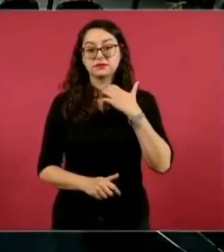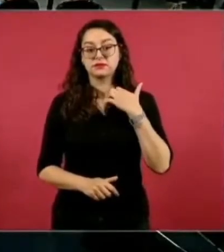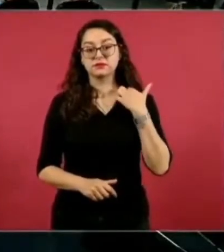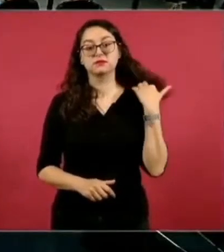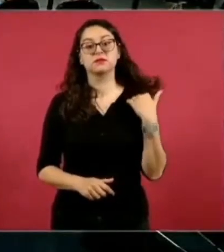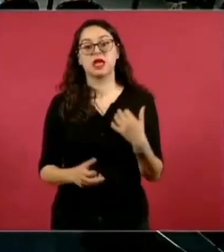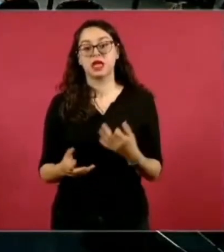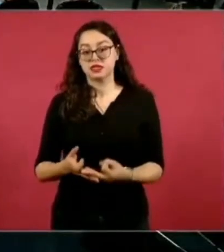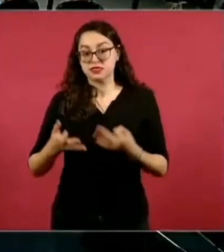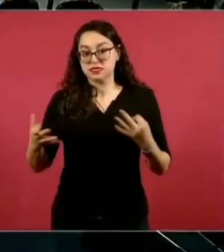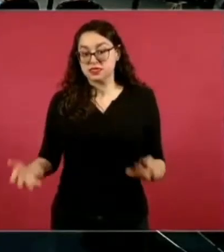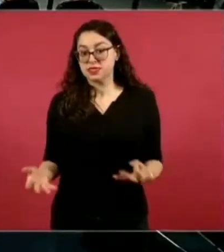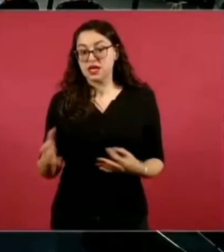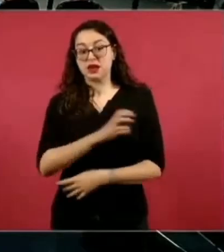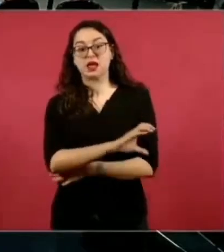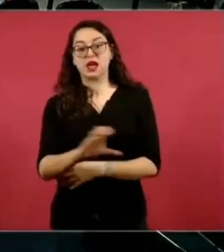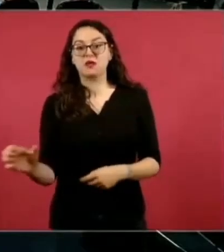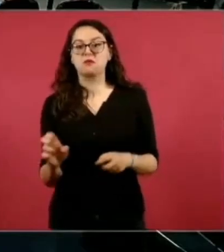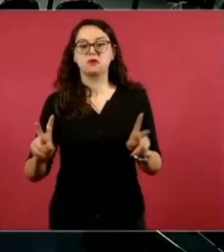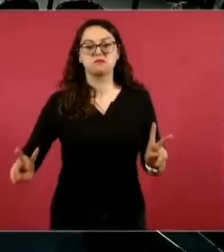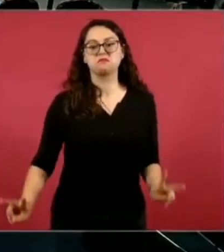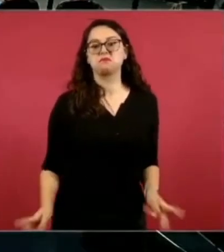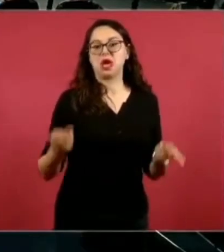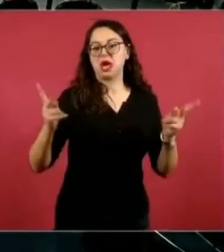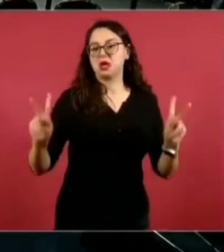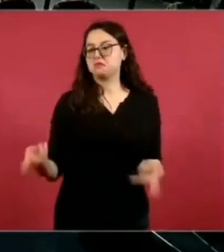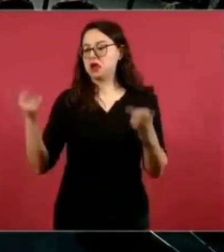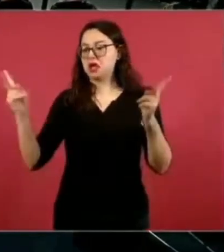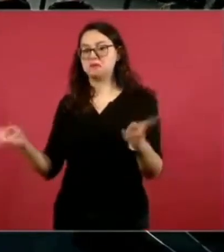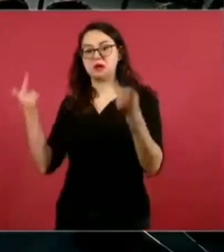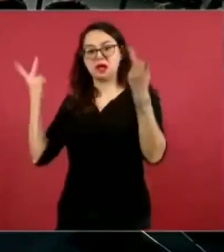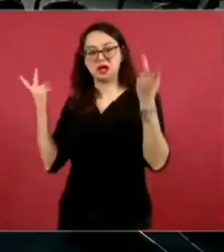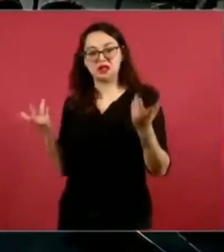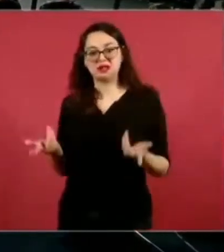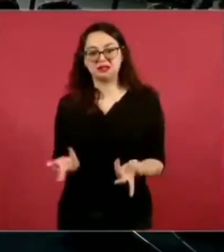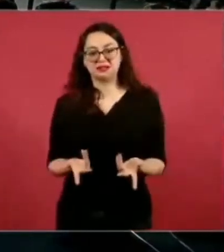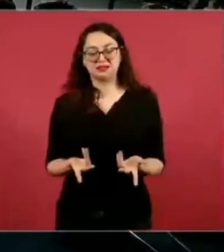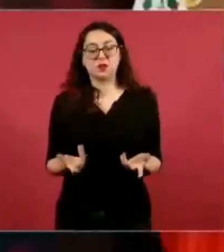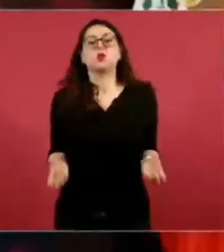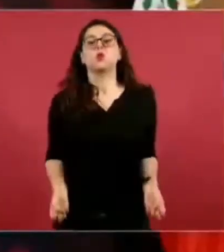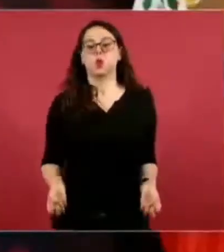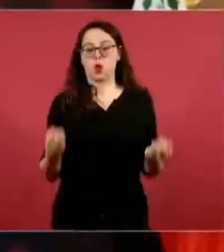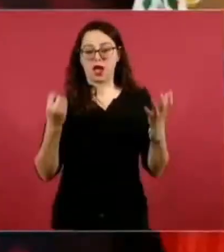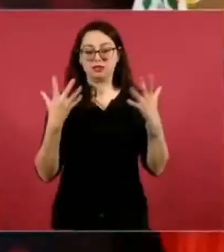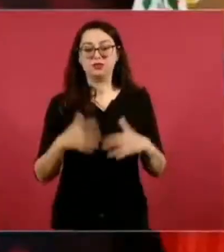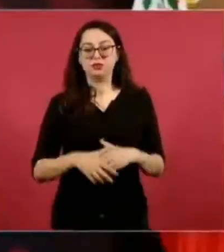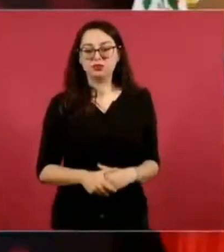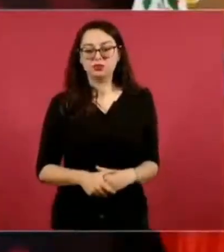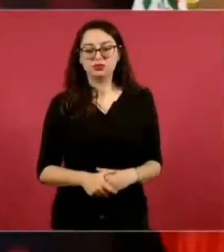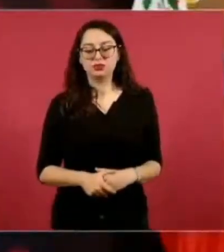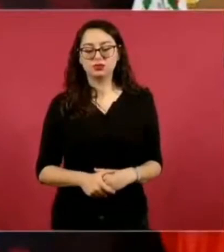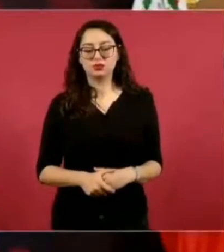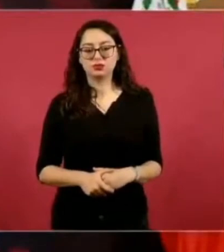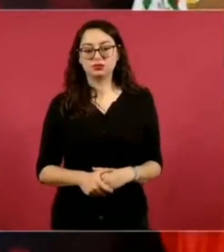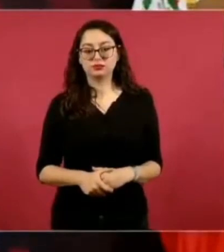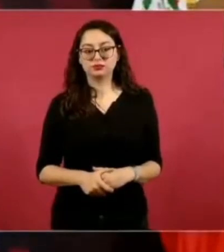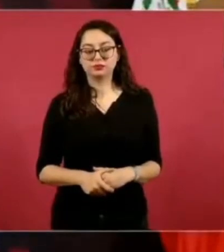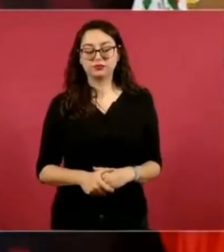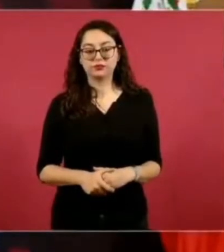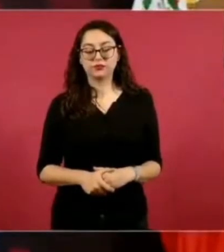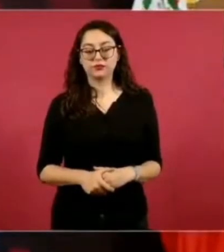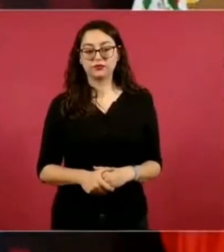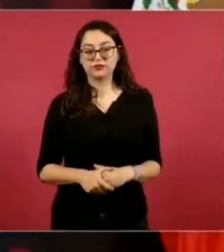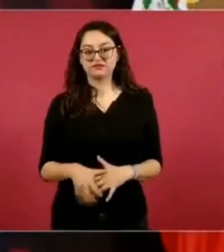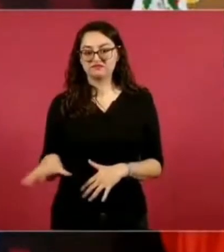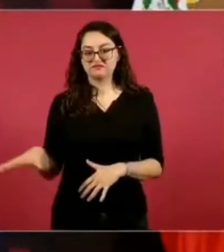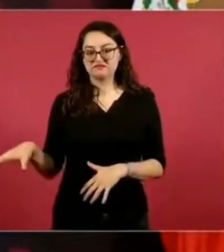ejidales y las volvieron a acaparar